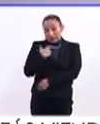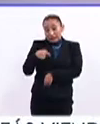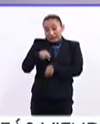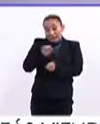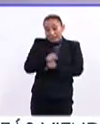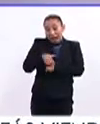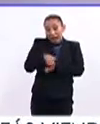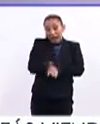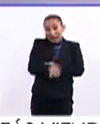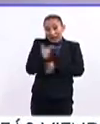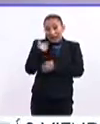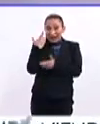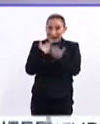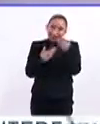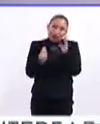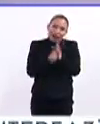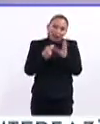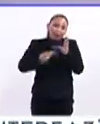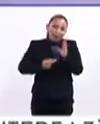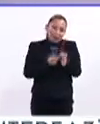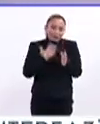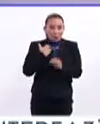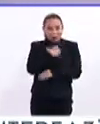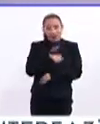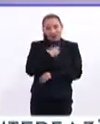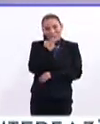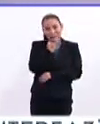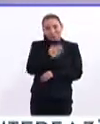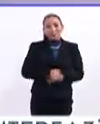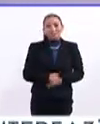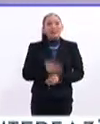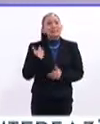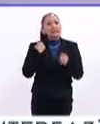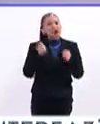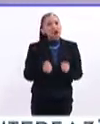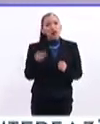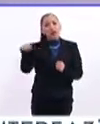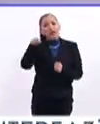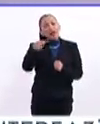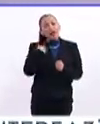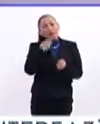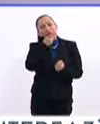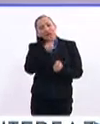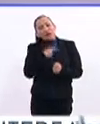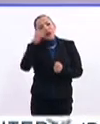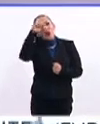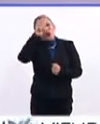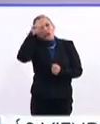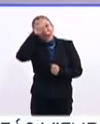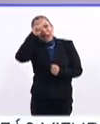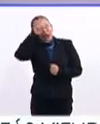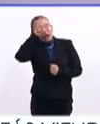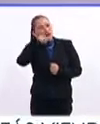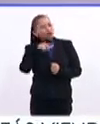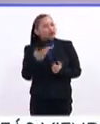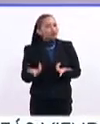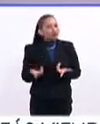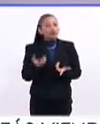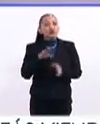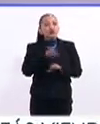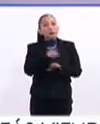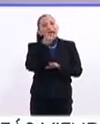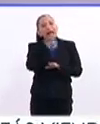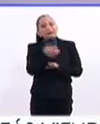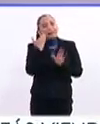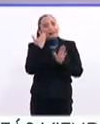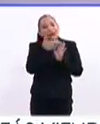semana de regreso a clases. Ya habíamos dicho que estábamos muy contentos por eso. Y seguramente que ella nos tiene muchas recomendaciones sobre